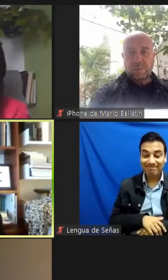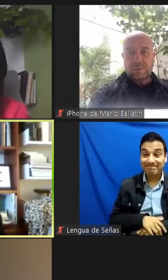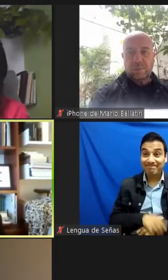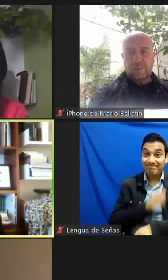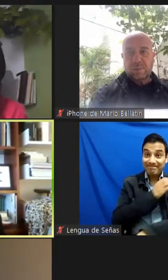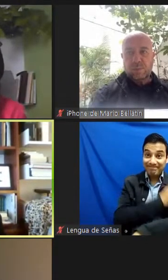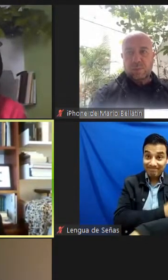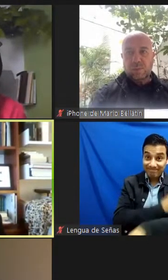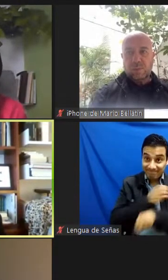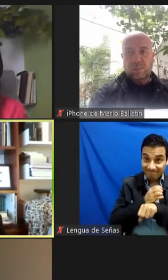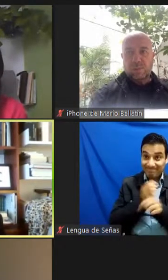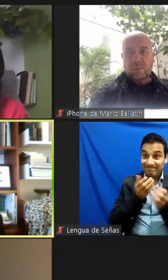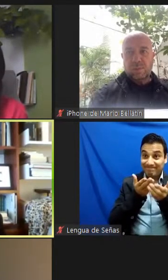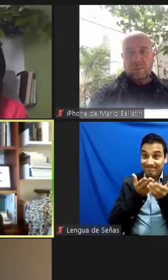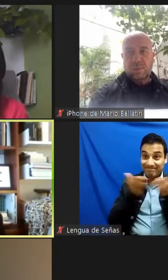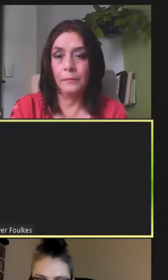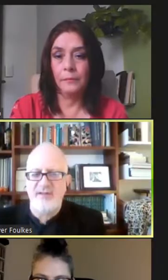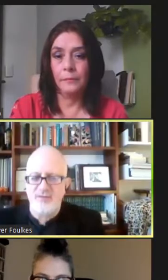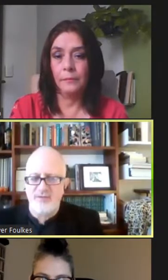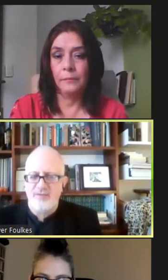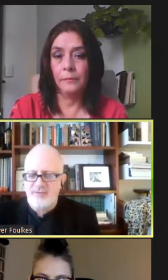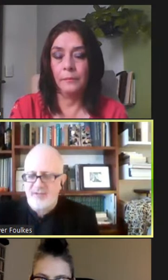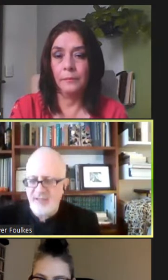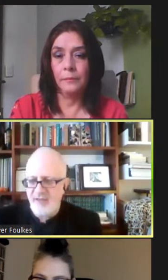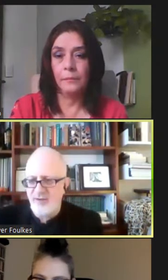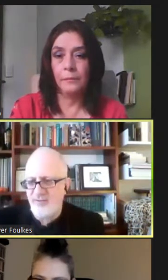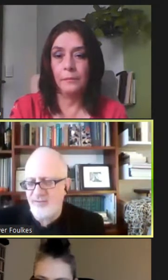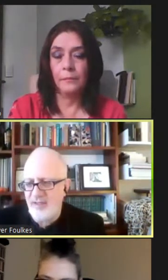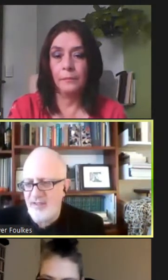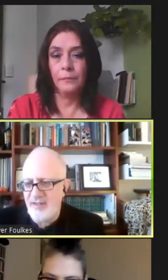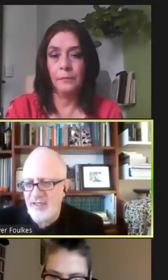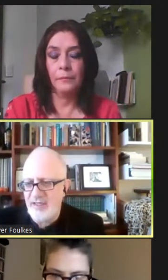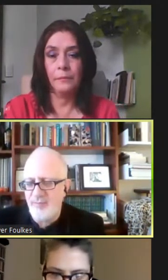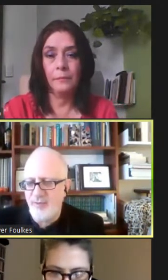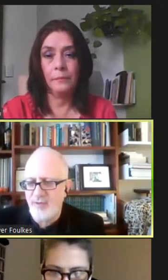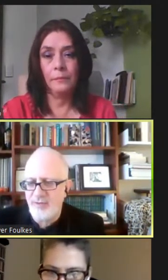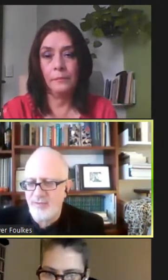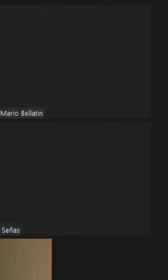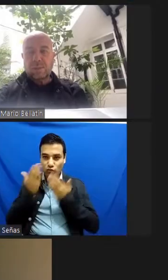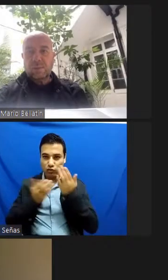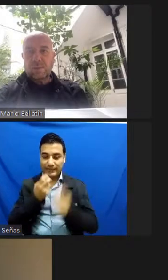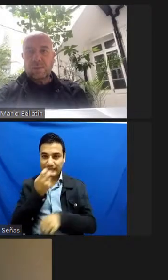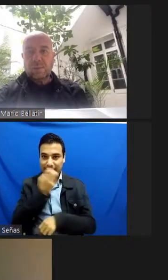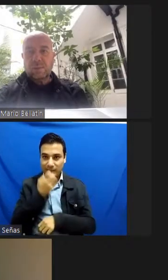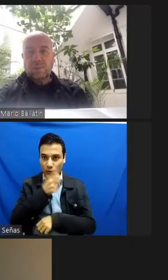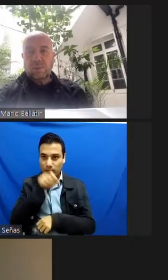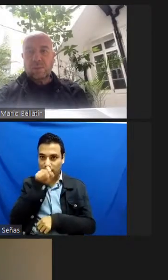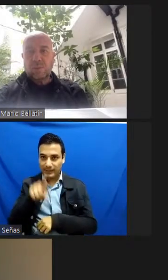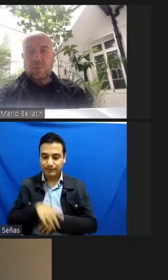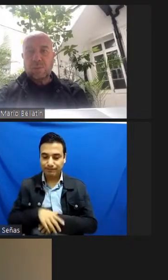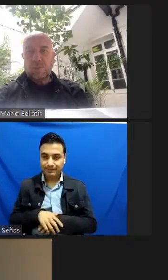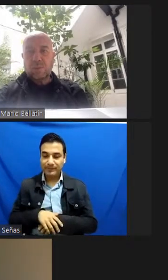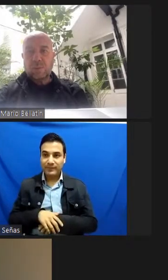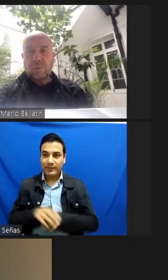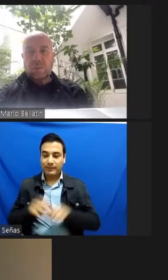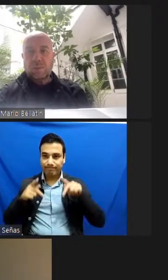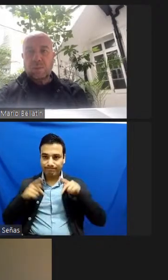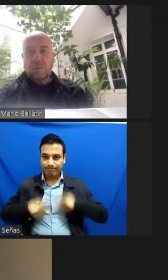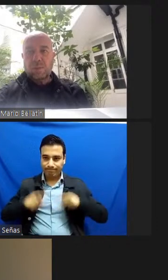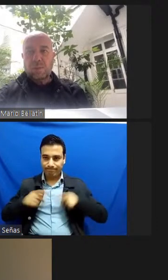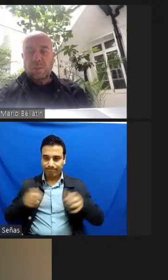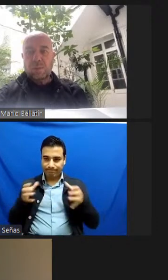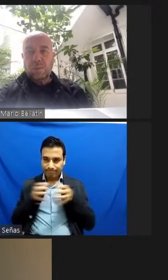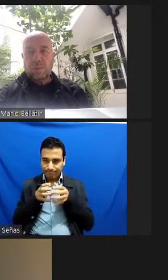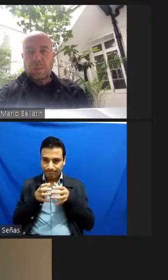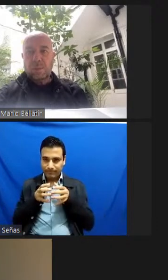Colegas, en nombre de 17 Institutos de Estudios Críticos y del equipo curatorial, Beatriz Miranda Galarza y